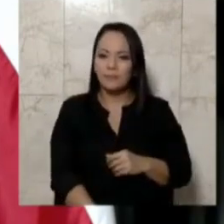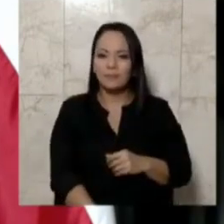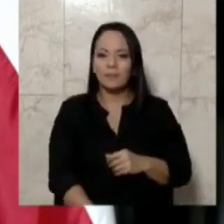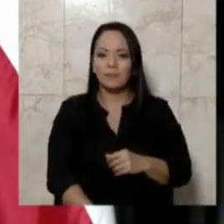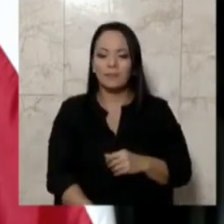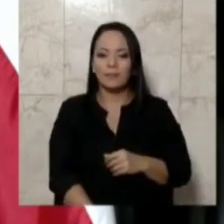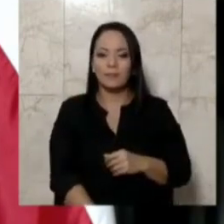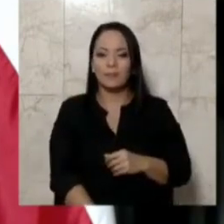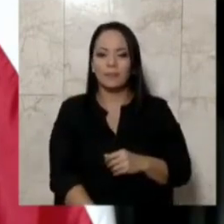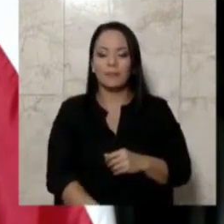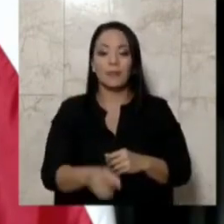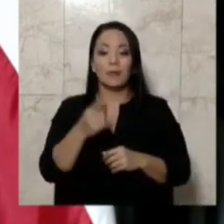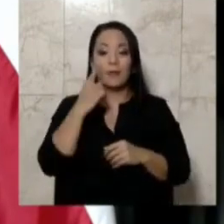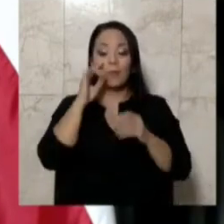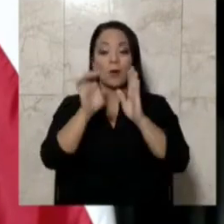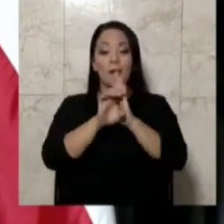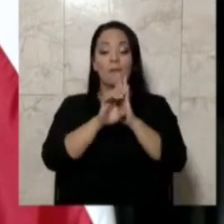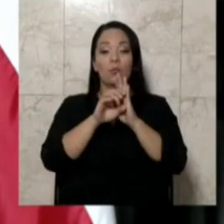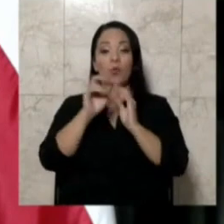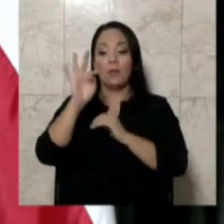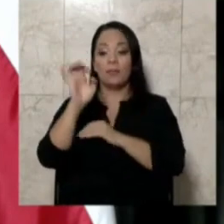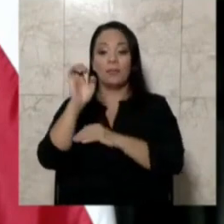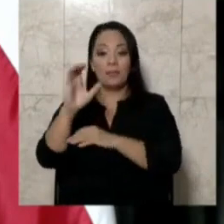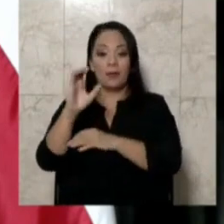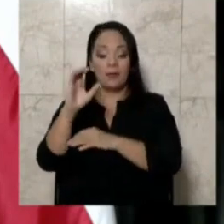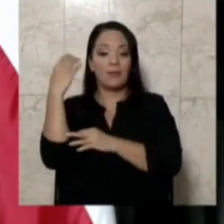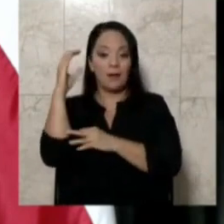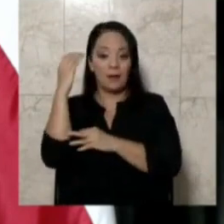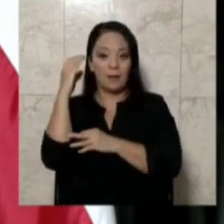por ejemplo, el TEC de Cartago,